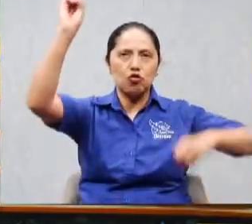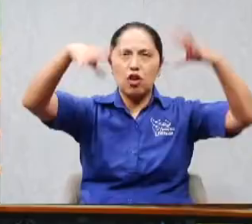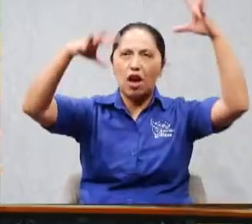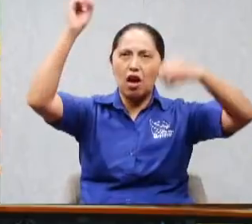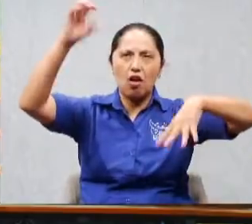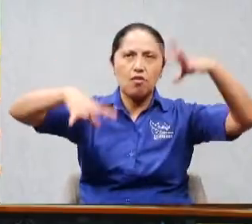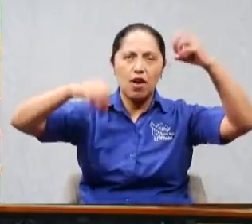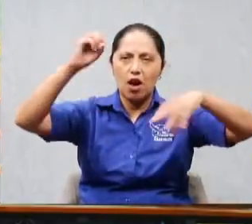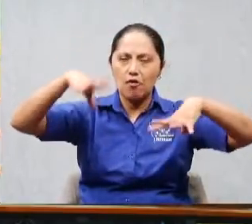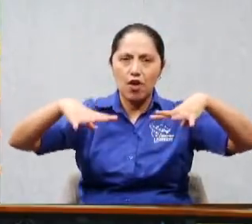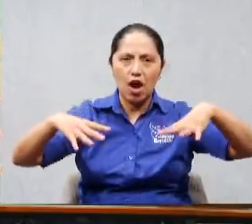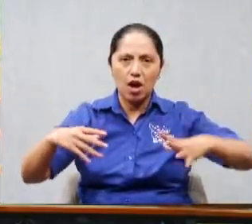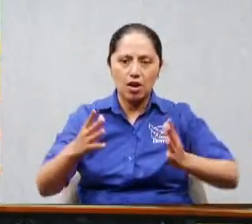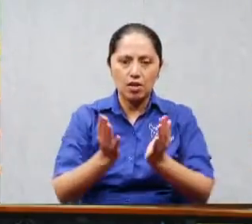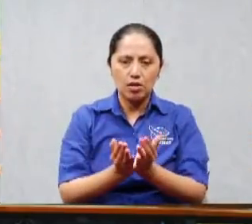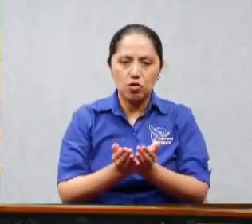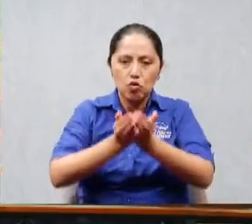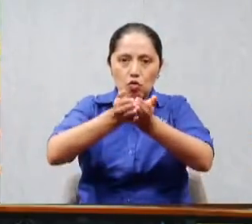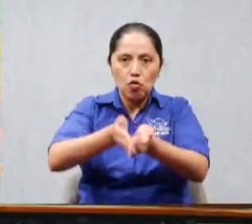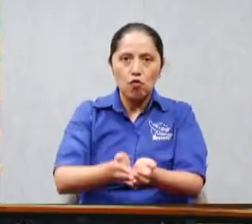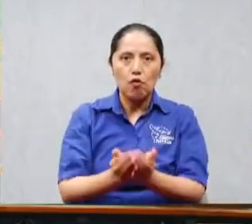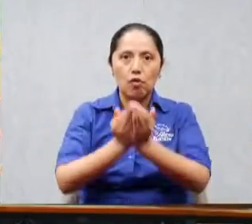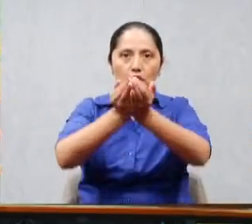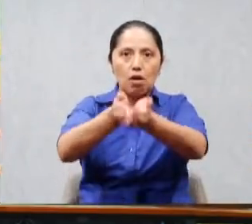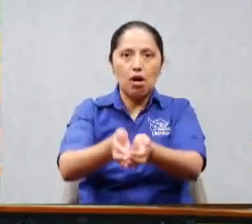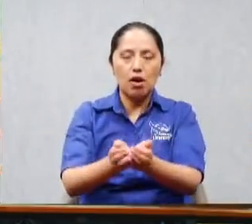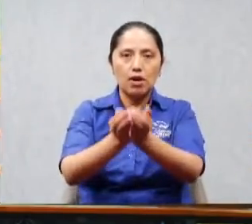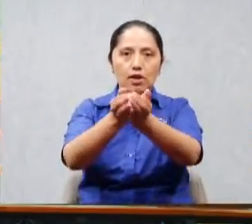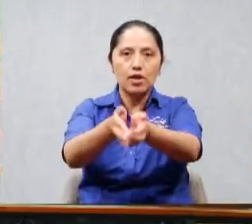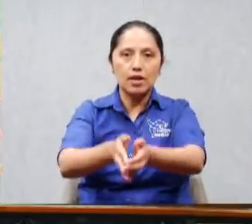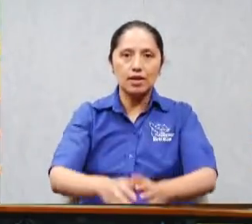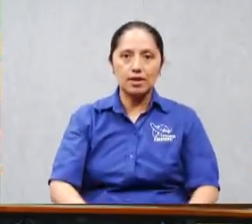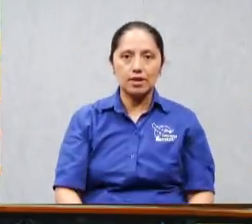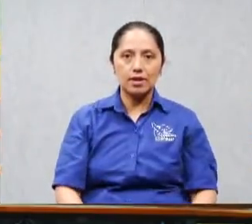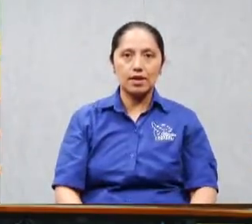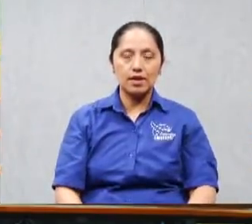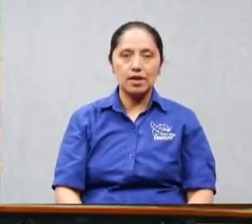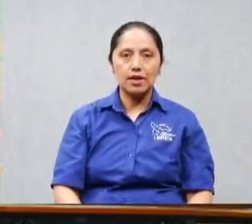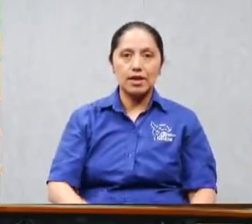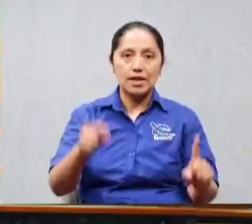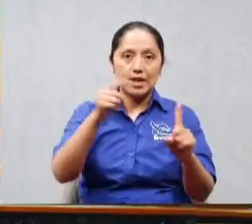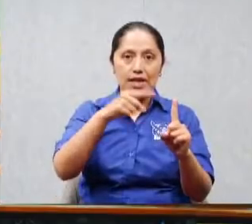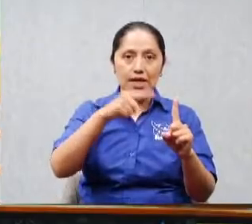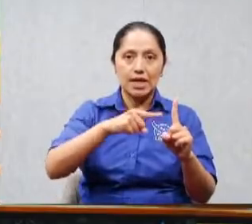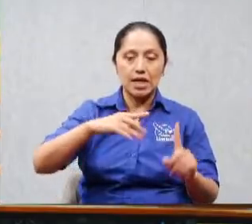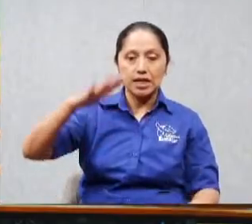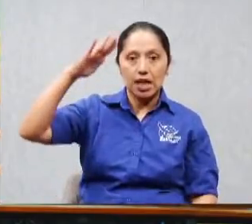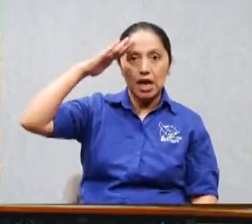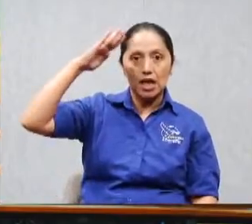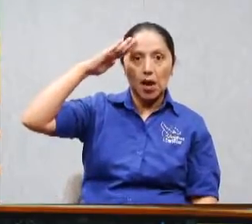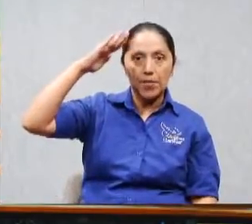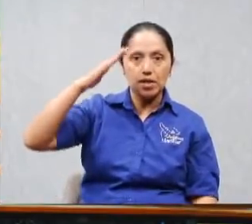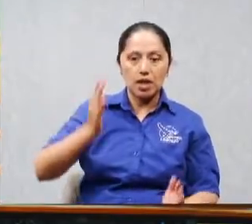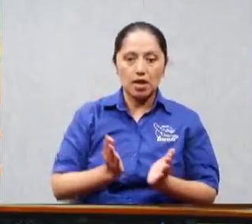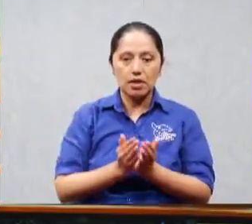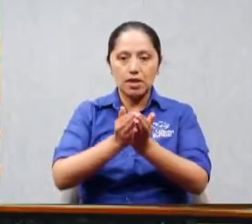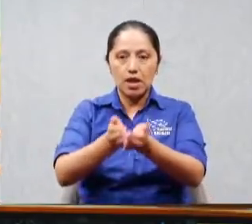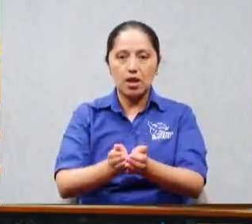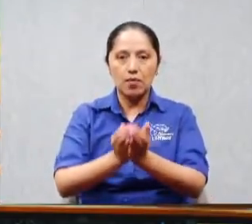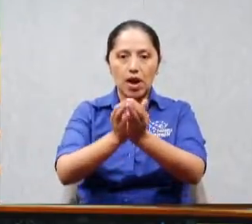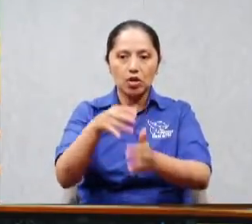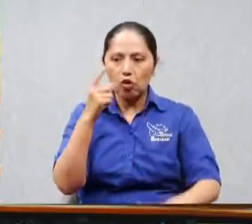empezó el capitán del navío empezó a buscar si había alguien más y lo fue a encontrar en el sótano que haces aquí